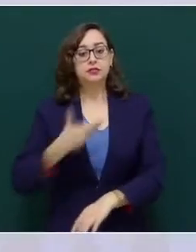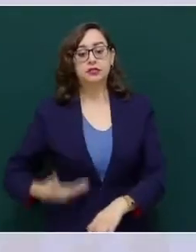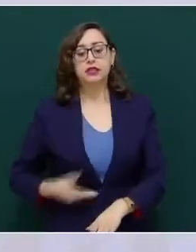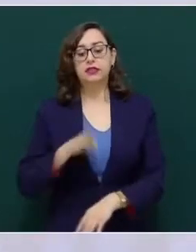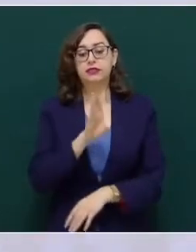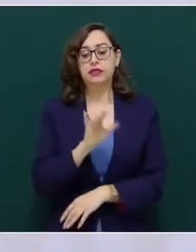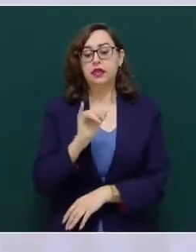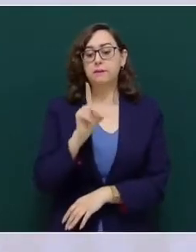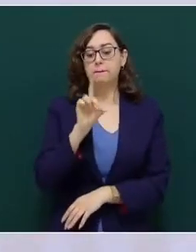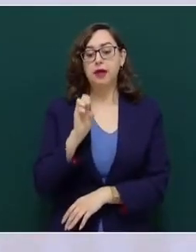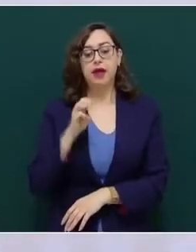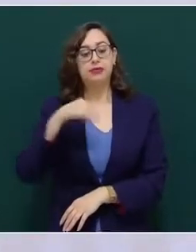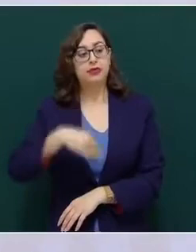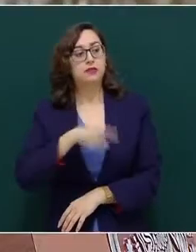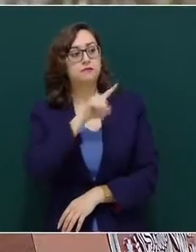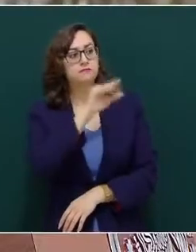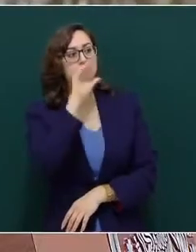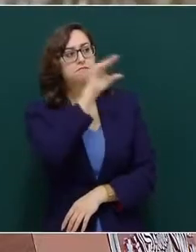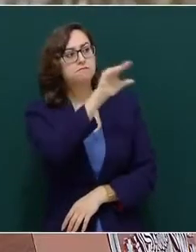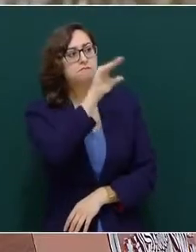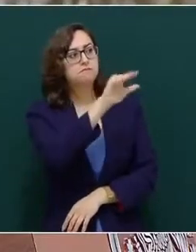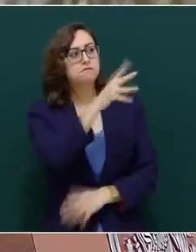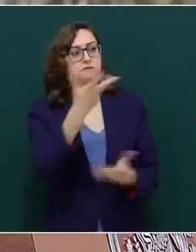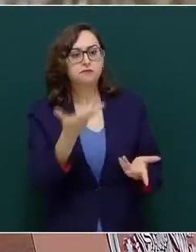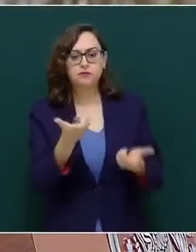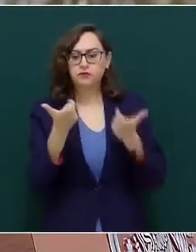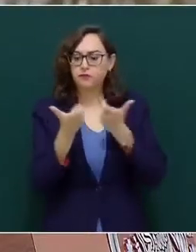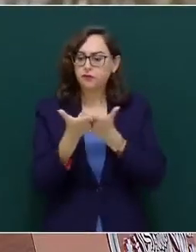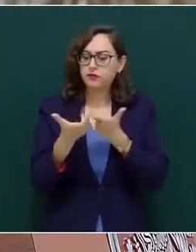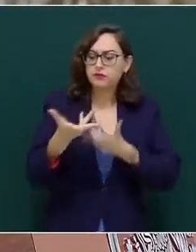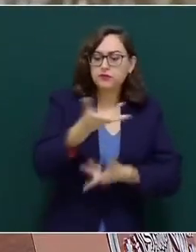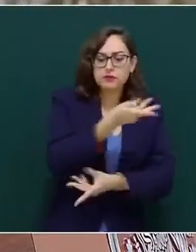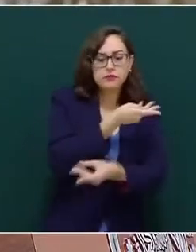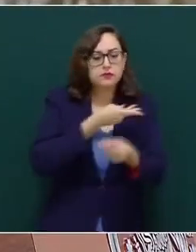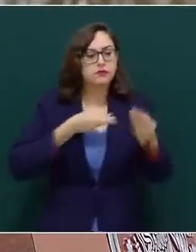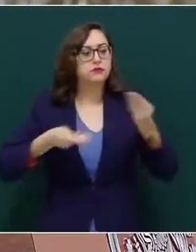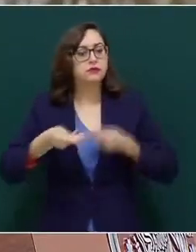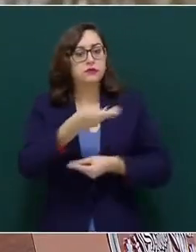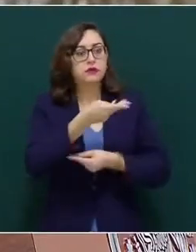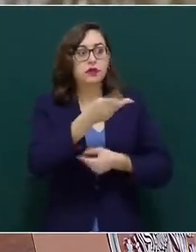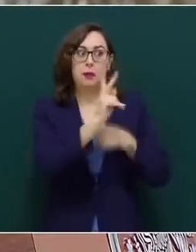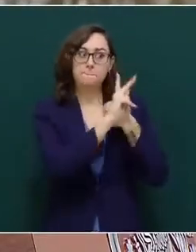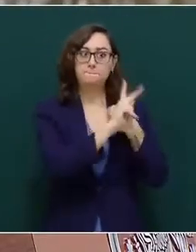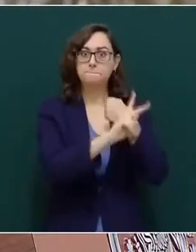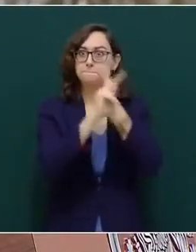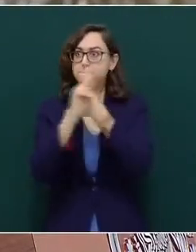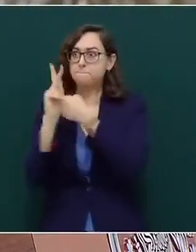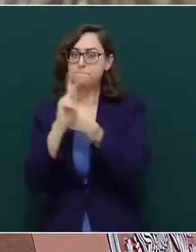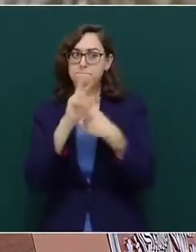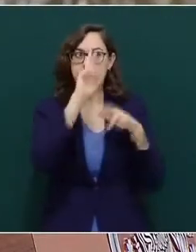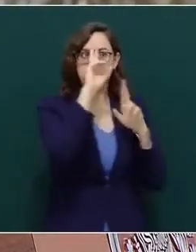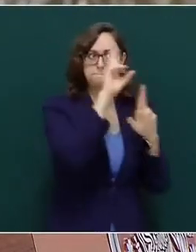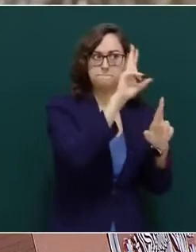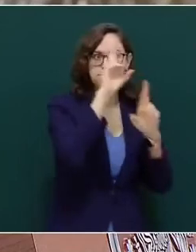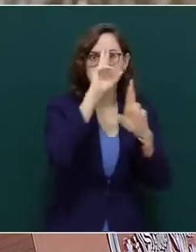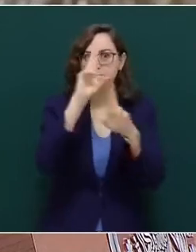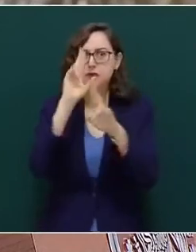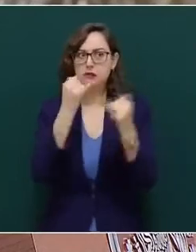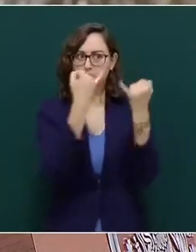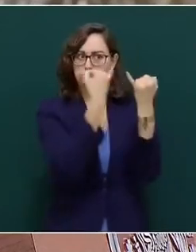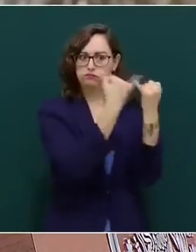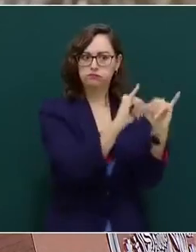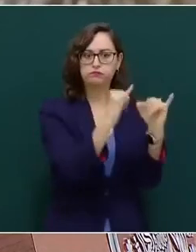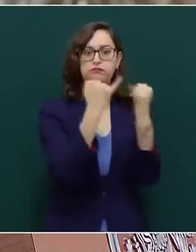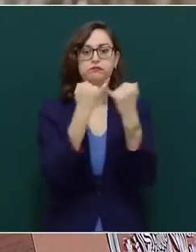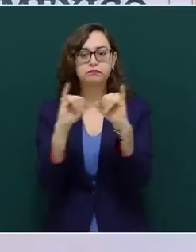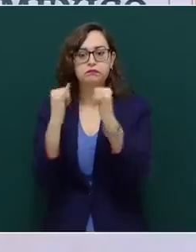nosotros preferimos una integración económica con dimensión soberana con Estados Unidos y Canadá a fin